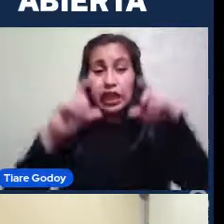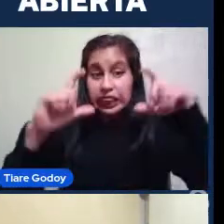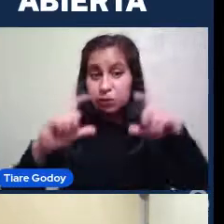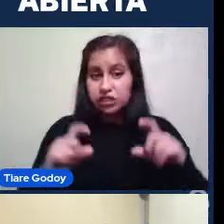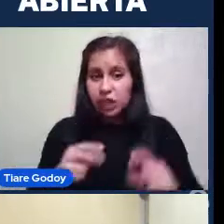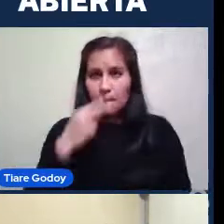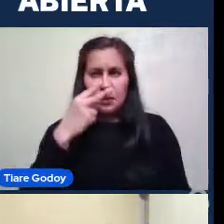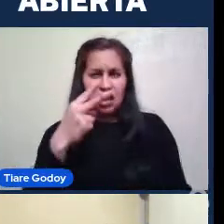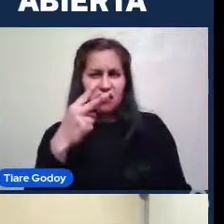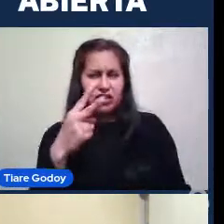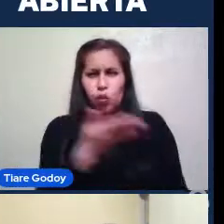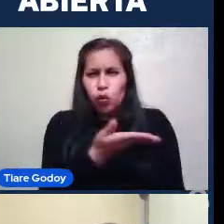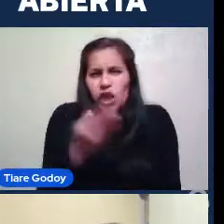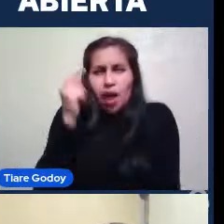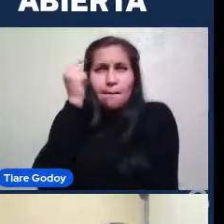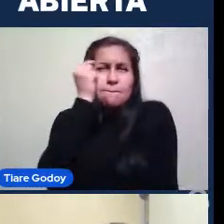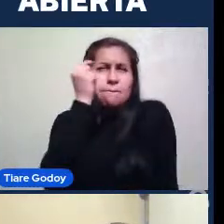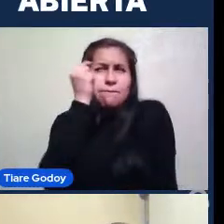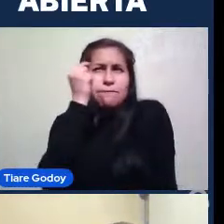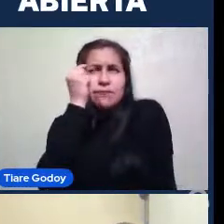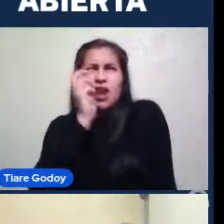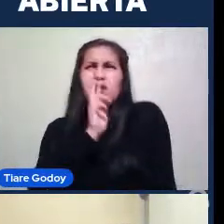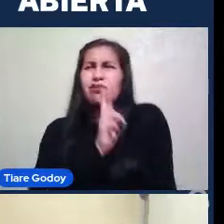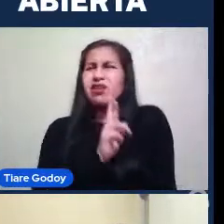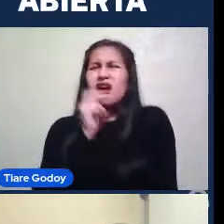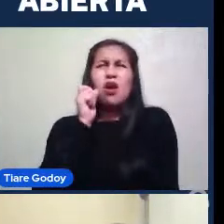piensen cuál es su respuesta.